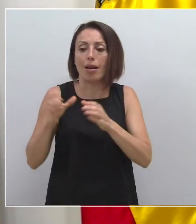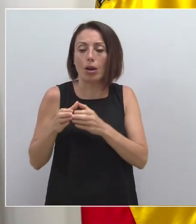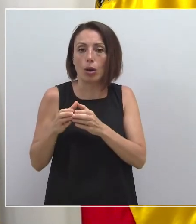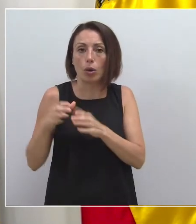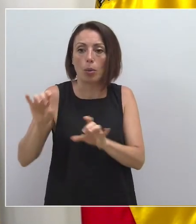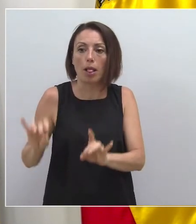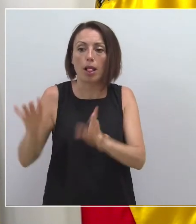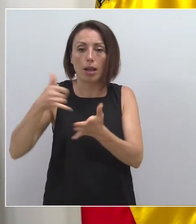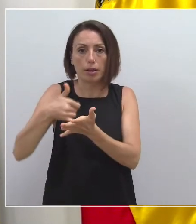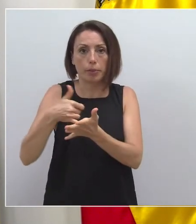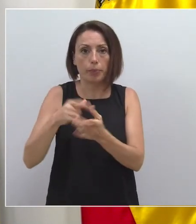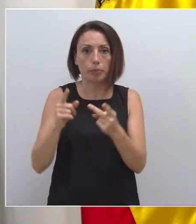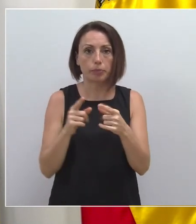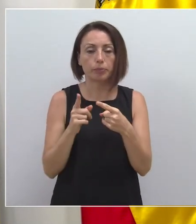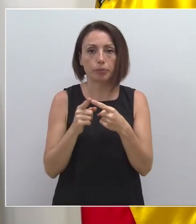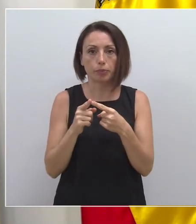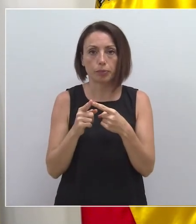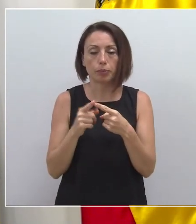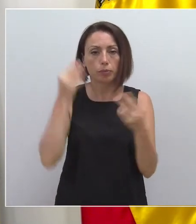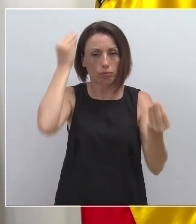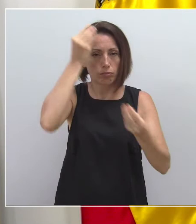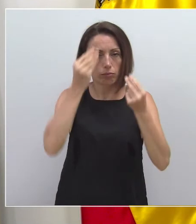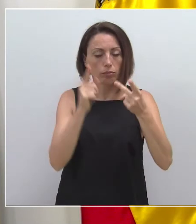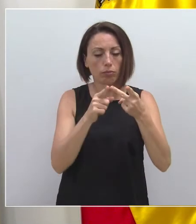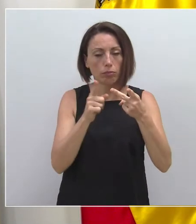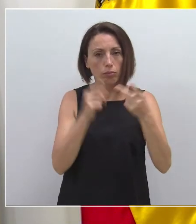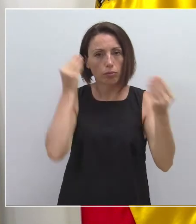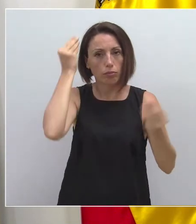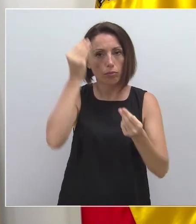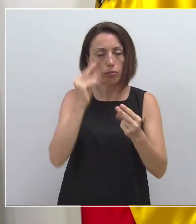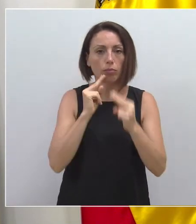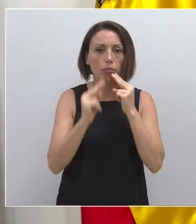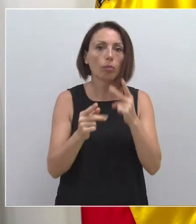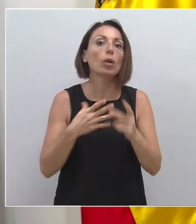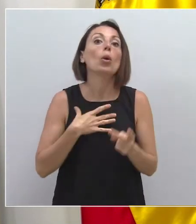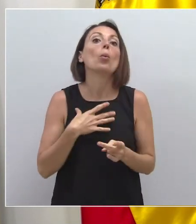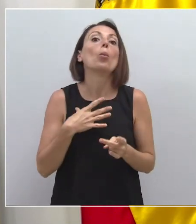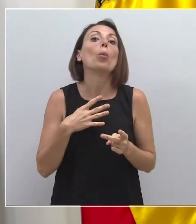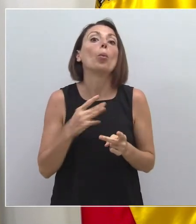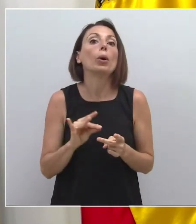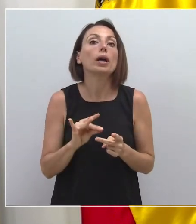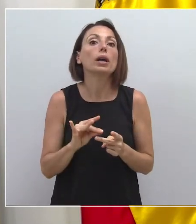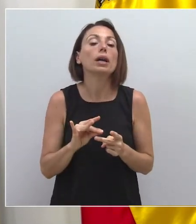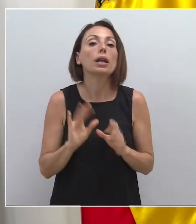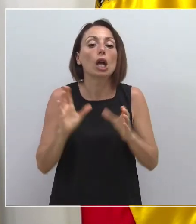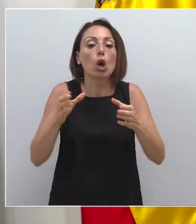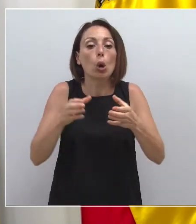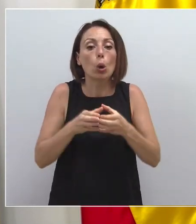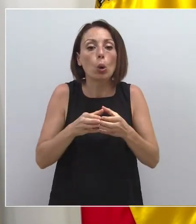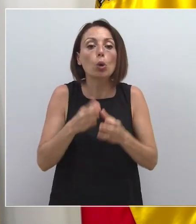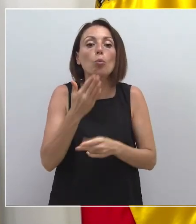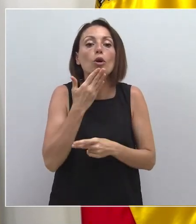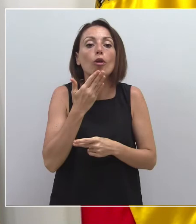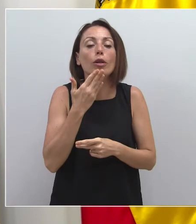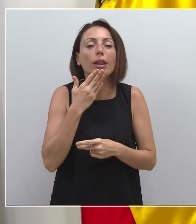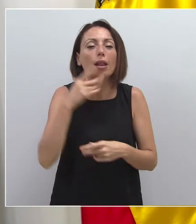vulnerabilidad. Primera reflexión. La segunda reflexión es que tal vez hay un cierto grupo de edad que